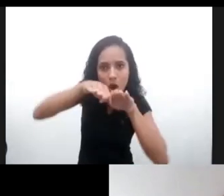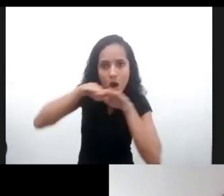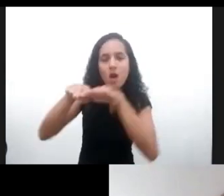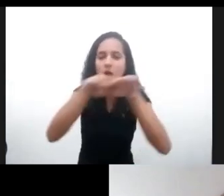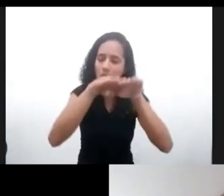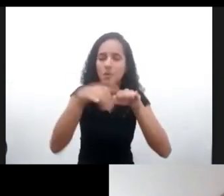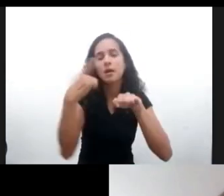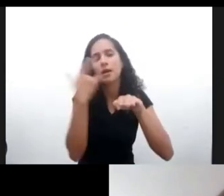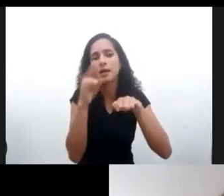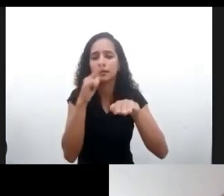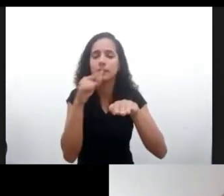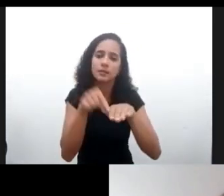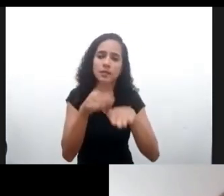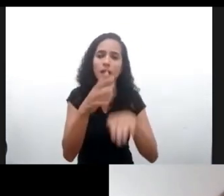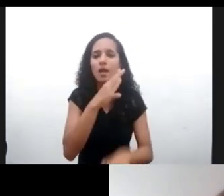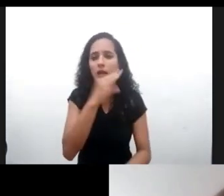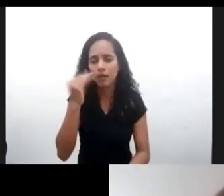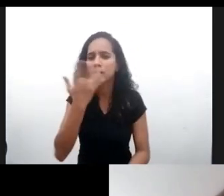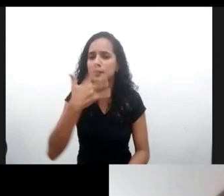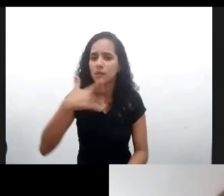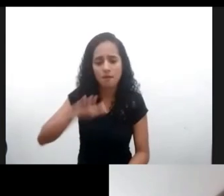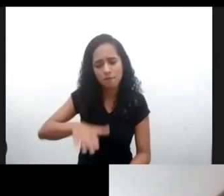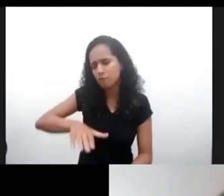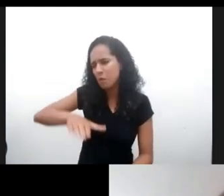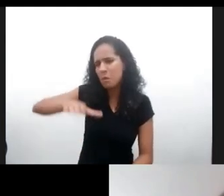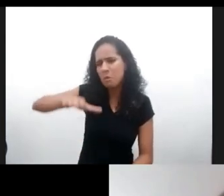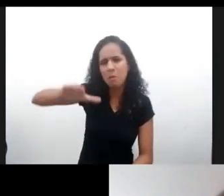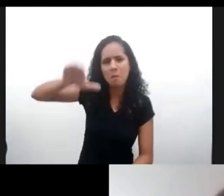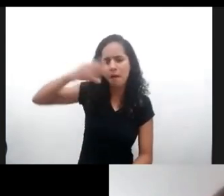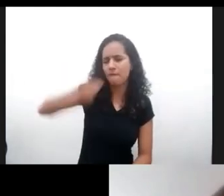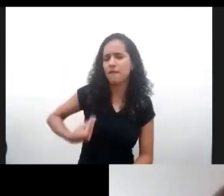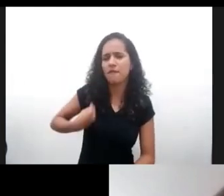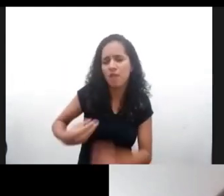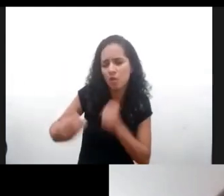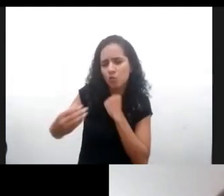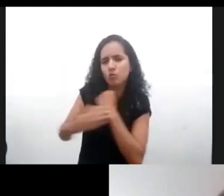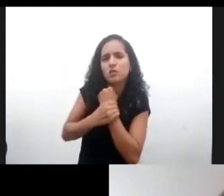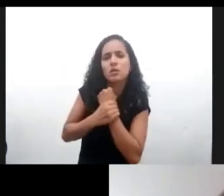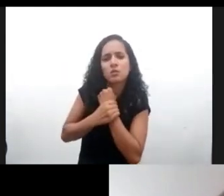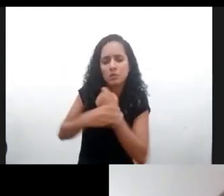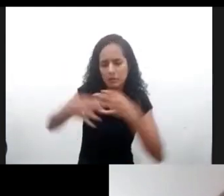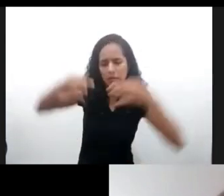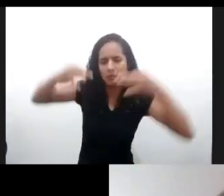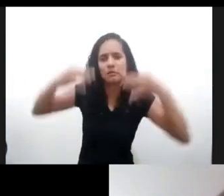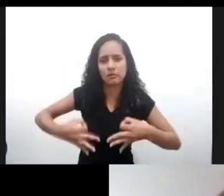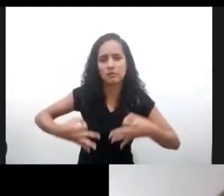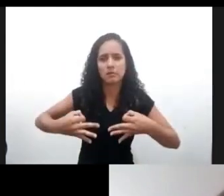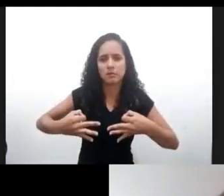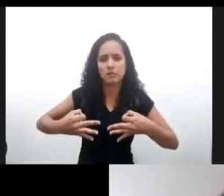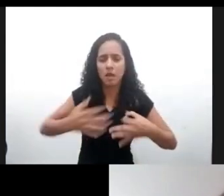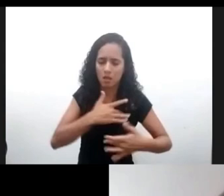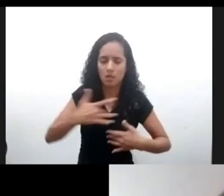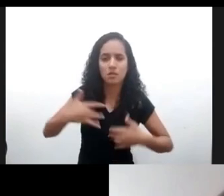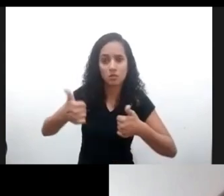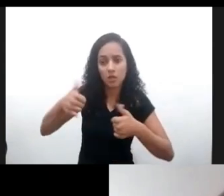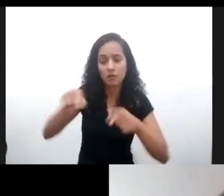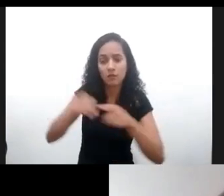desigualdades y permitir que niños y adolescentes o la niñez y la adolescencia puedan vivir en niñez y adolescencia de